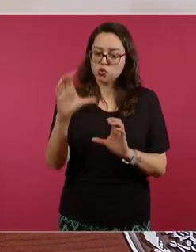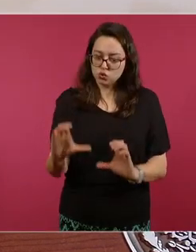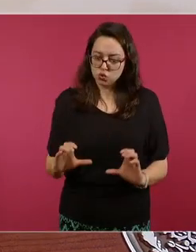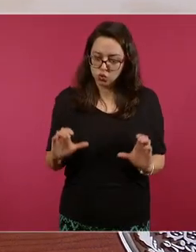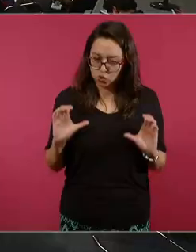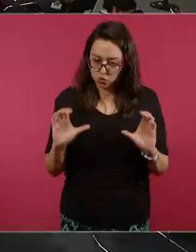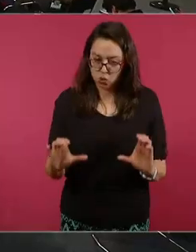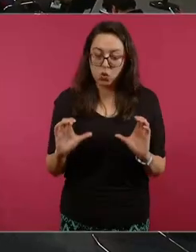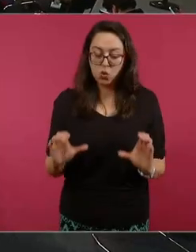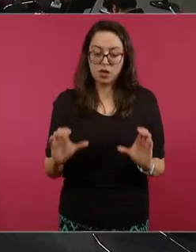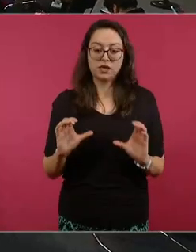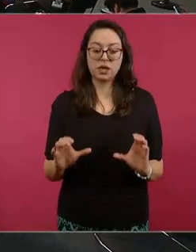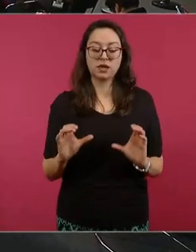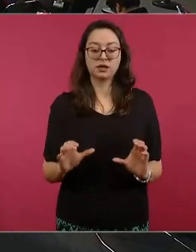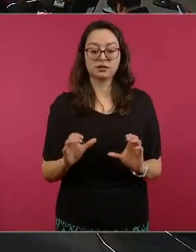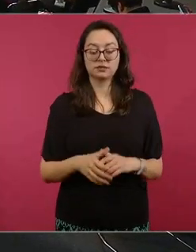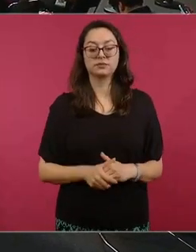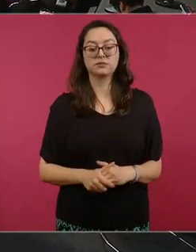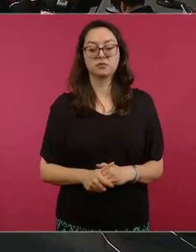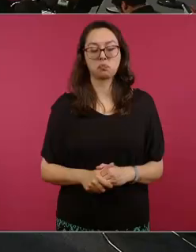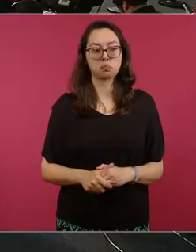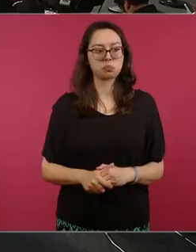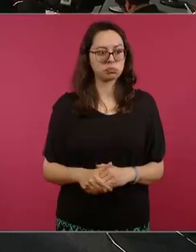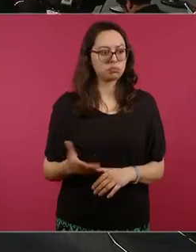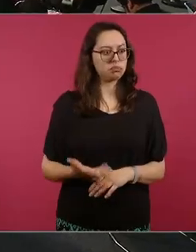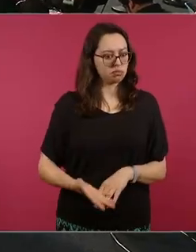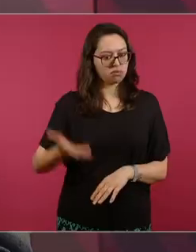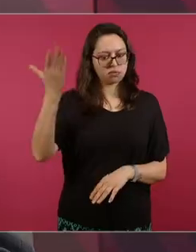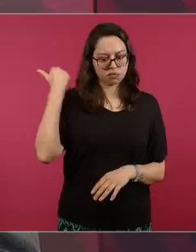hubieron campañas buenas antes